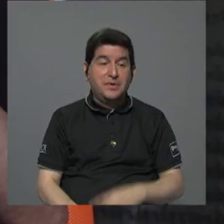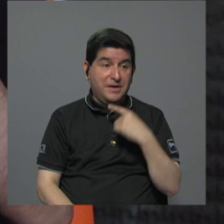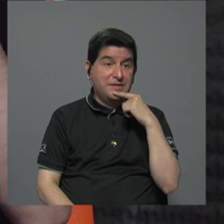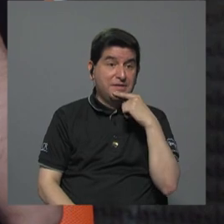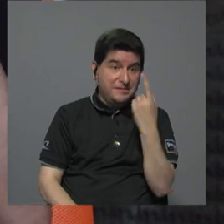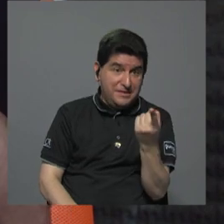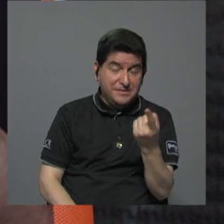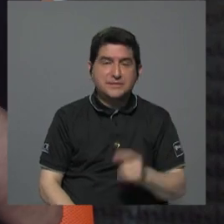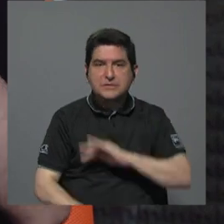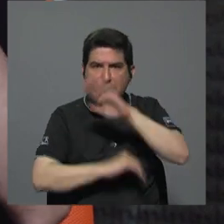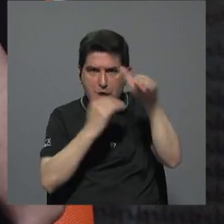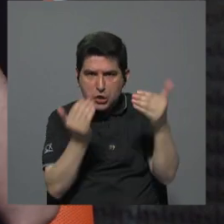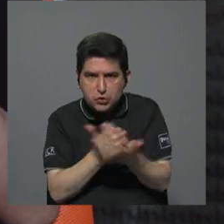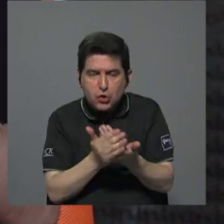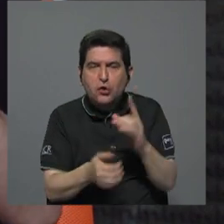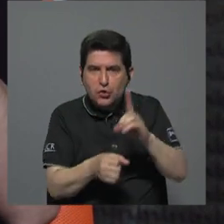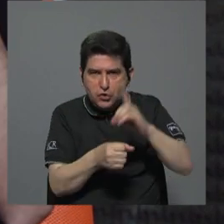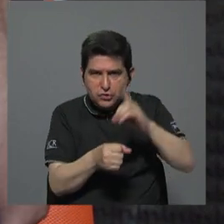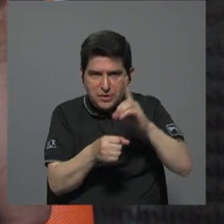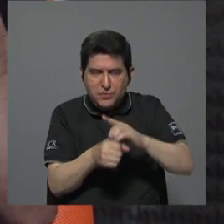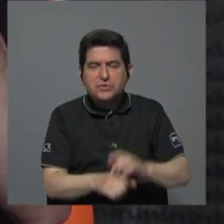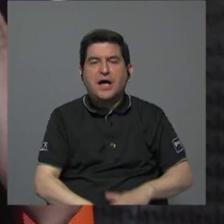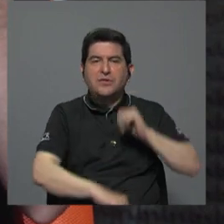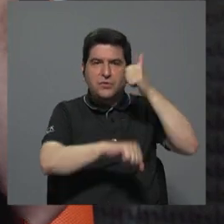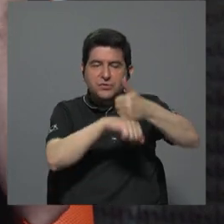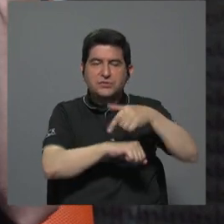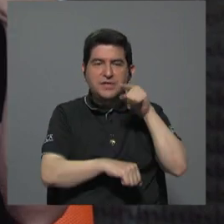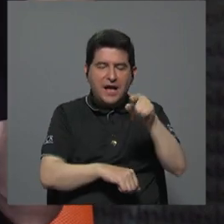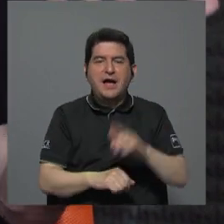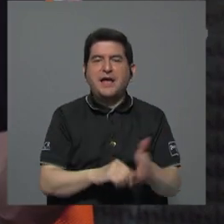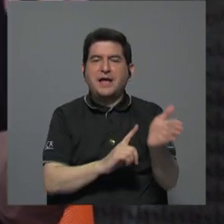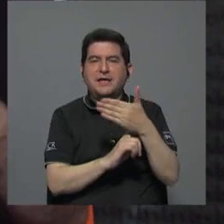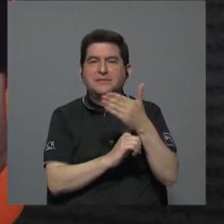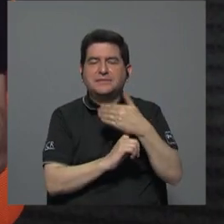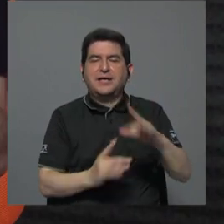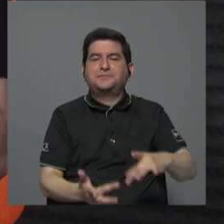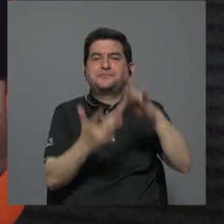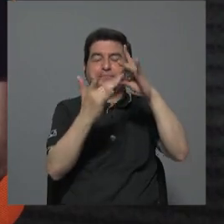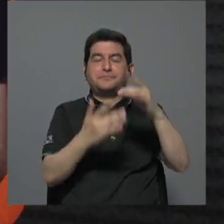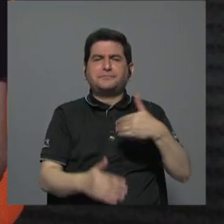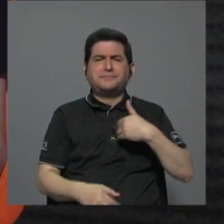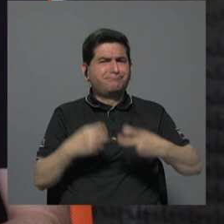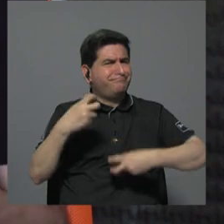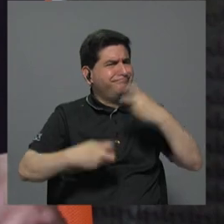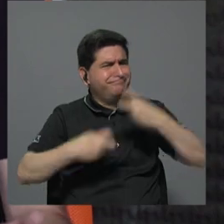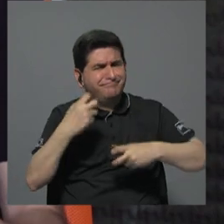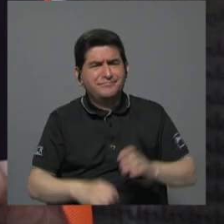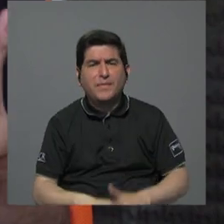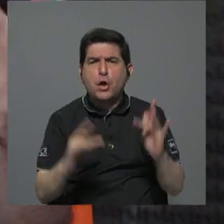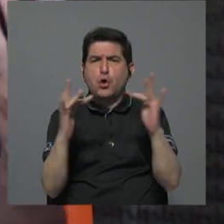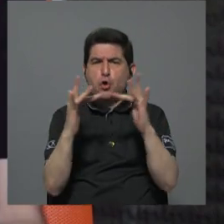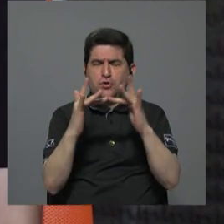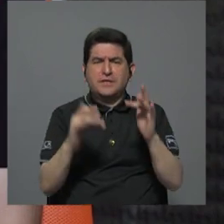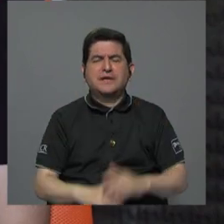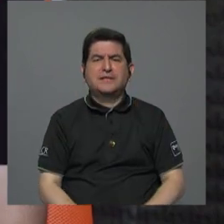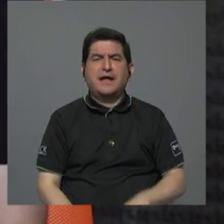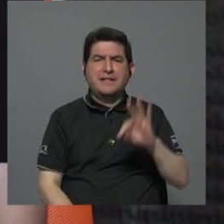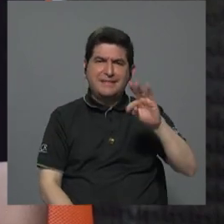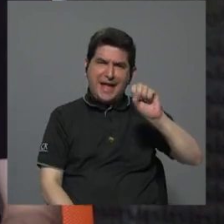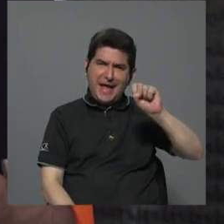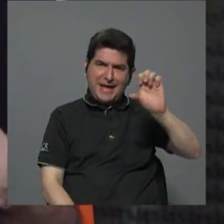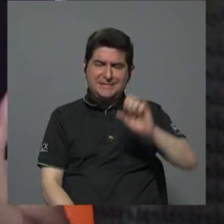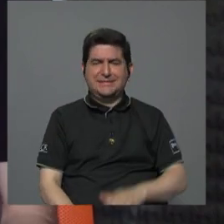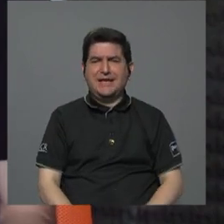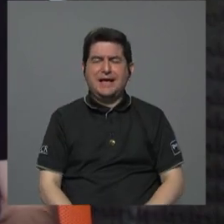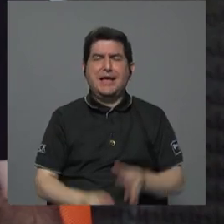decir que todas las diputaciones se le asignarían a esa bandera en particular aquí tenemos un problema contactamos al tribunal supremo de elecciones